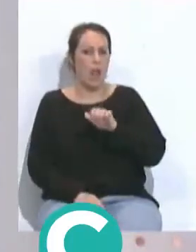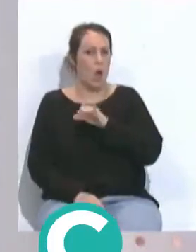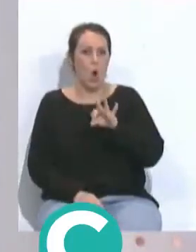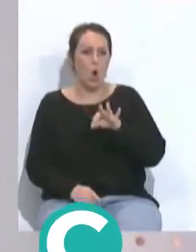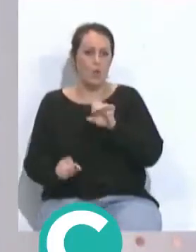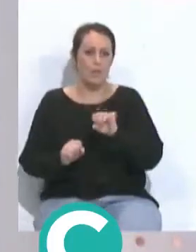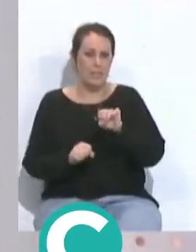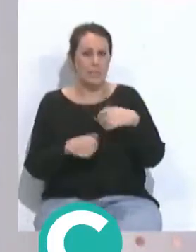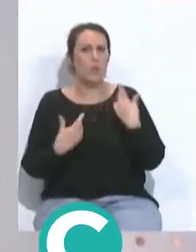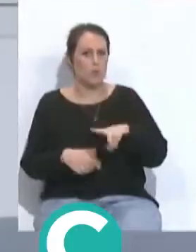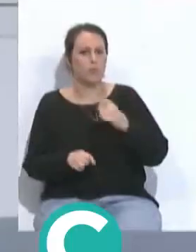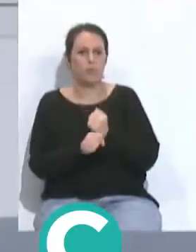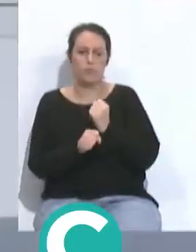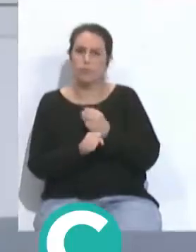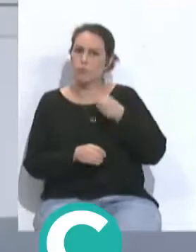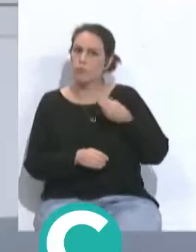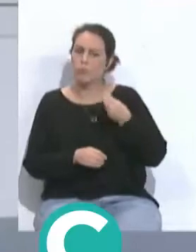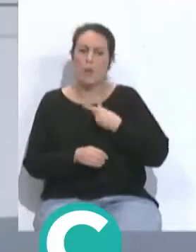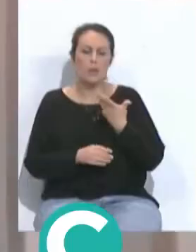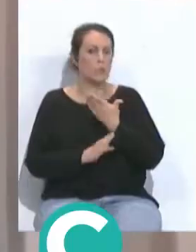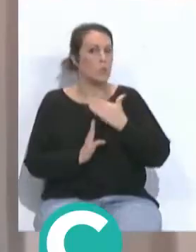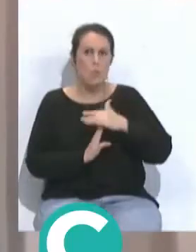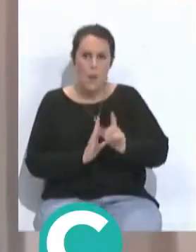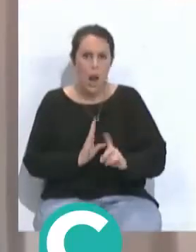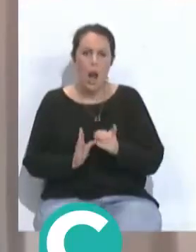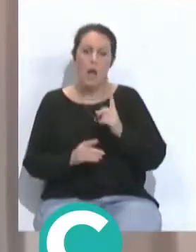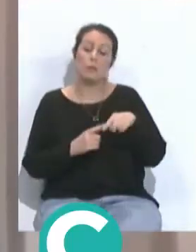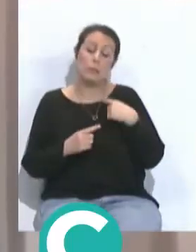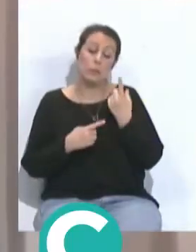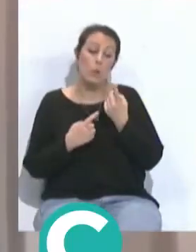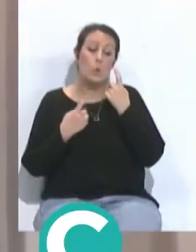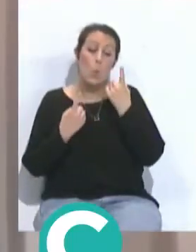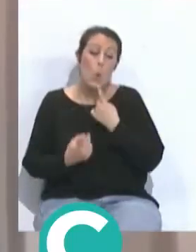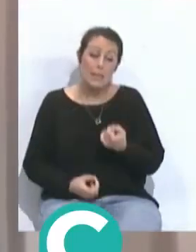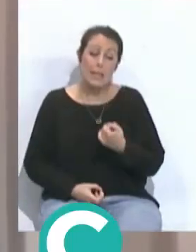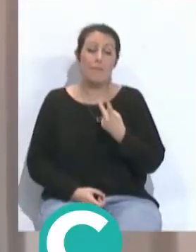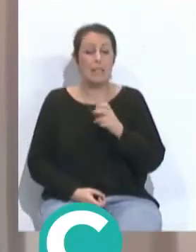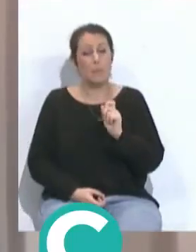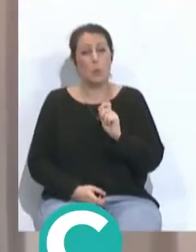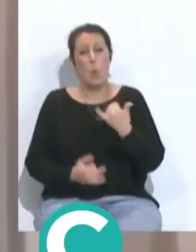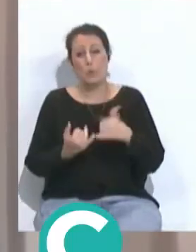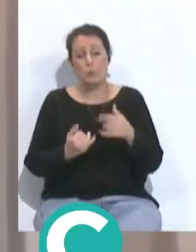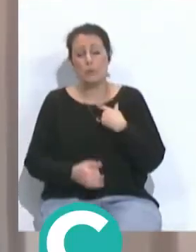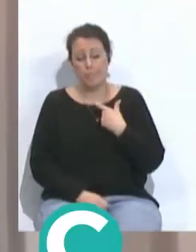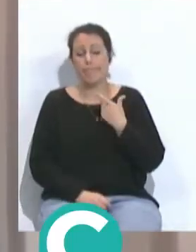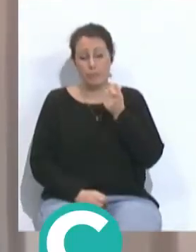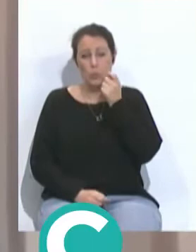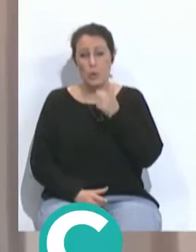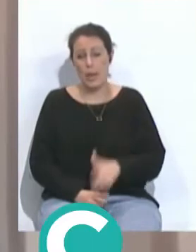defensivo que no para en todo partido pues claro le cuesta y los últimos 20 minutos pues ya se le ve que